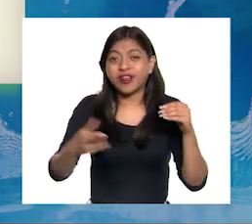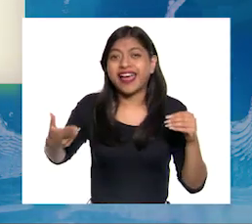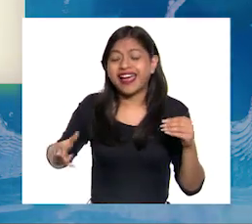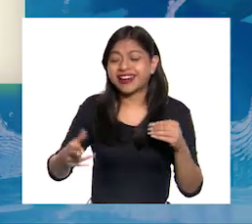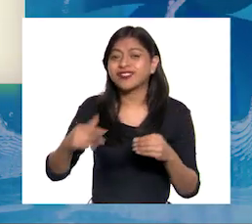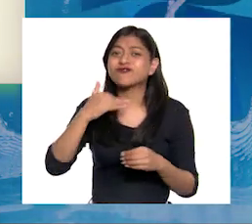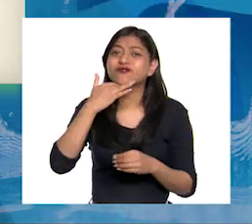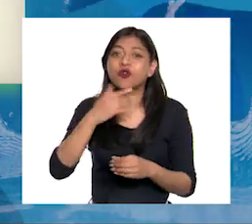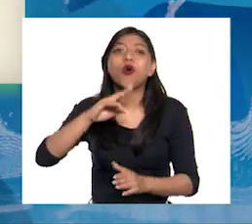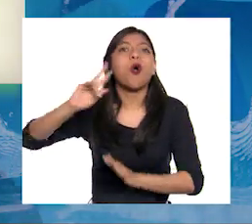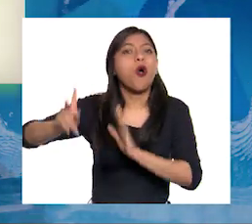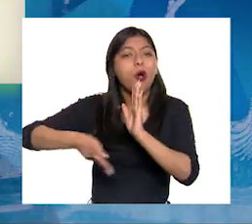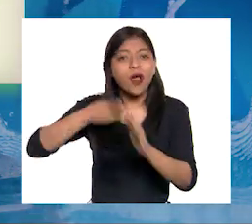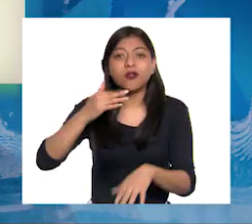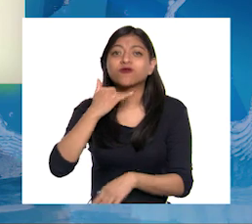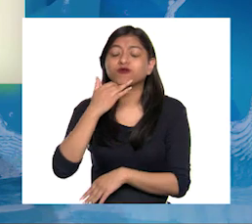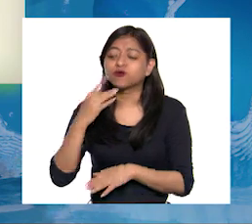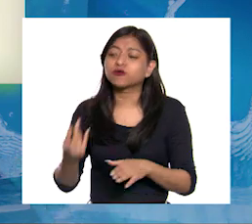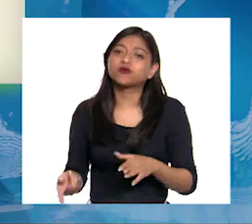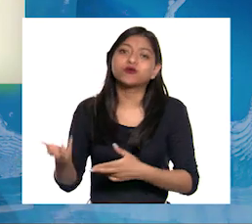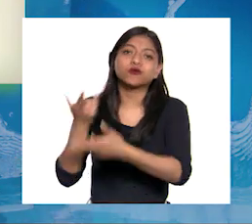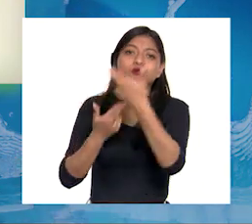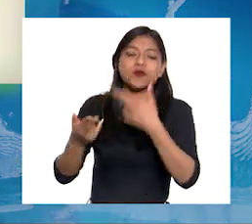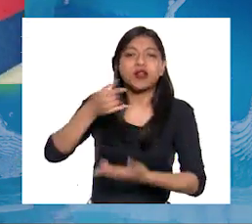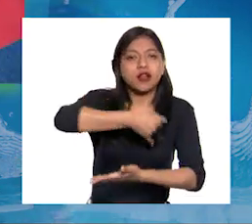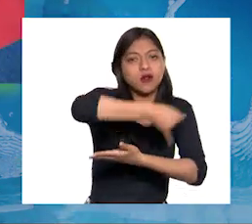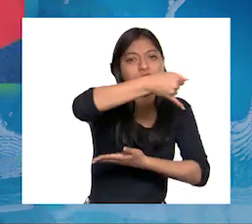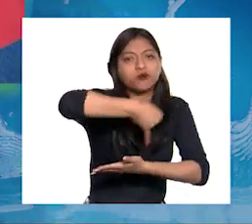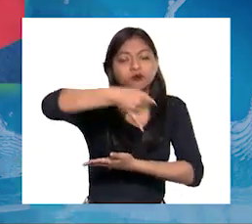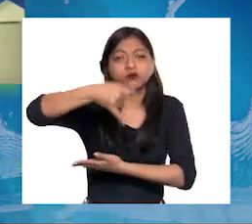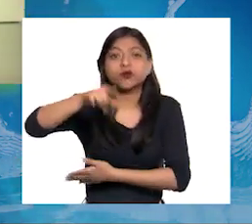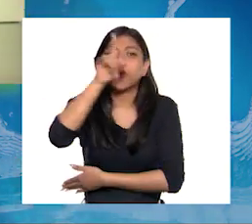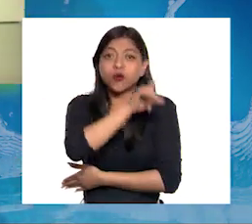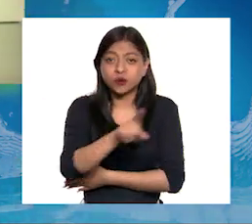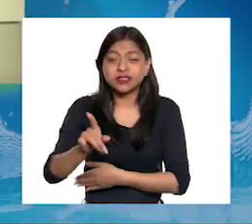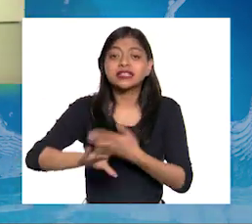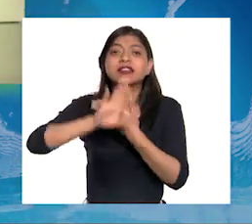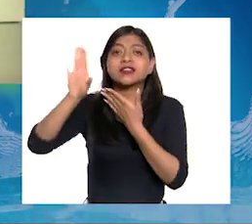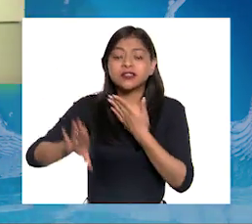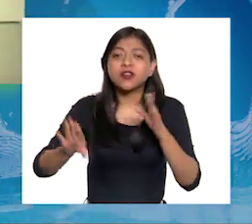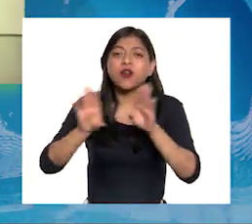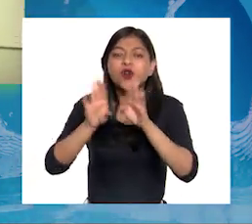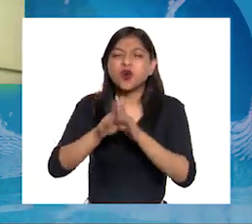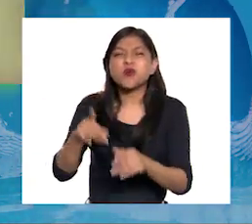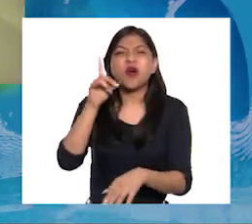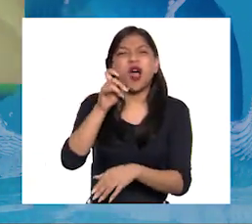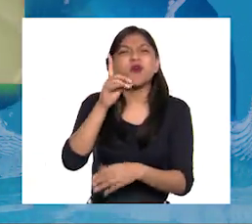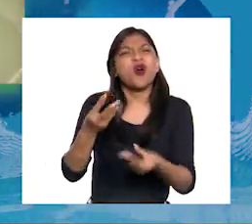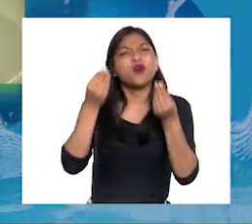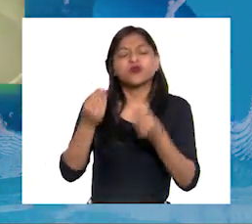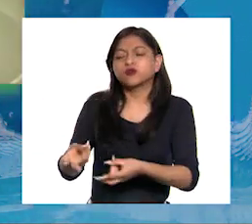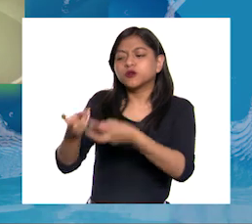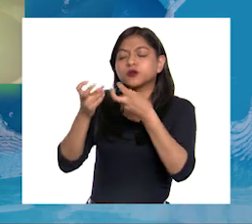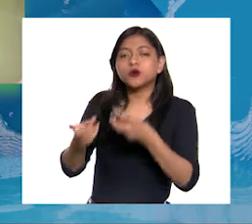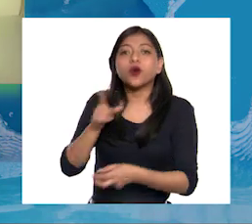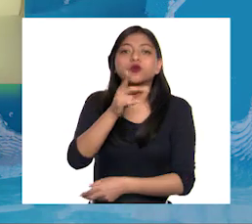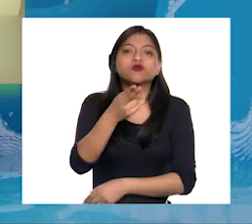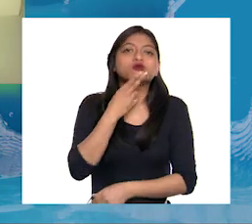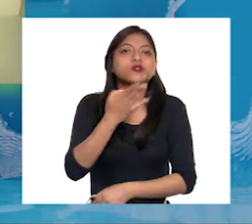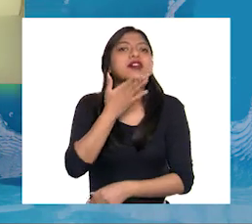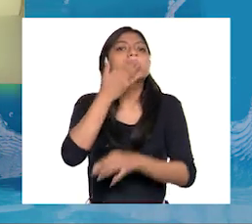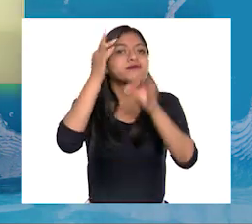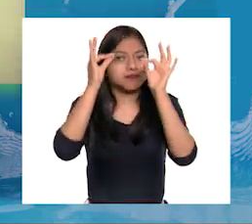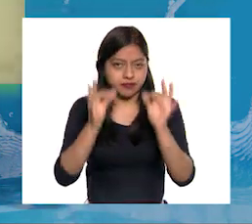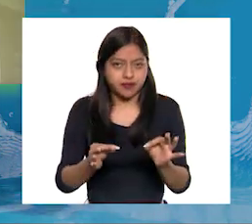después usamos esa agua sucia en la agricultura Podemos evitar la extracción constante del agua al usarla responsablemente